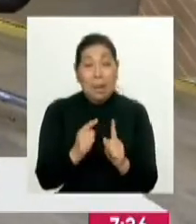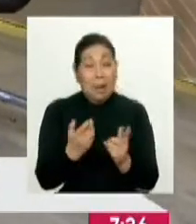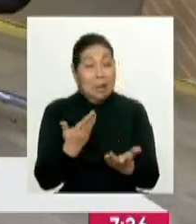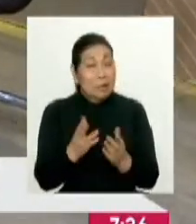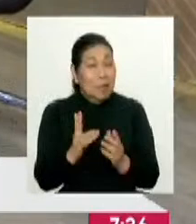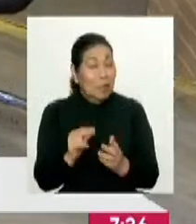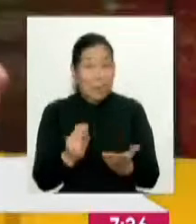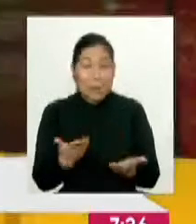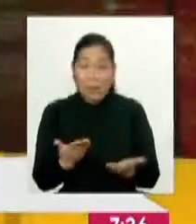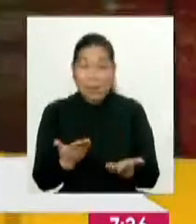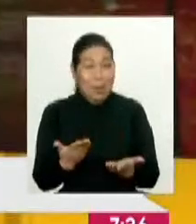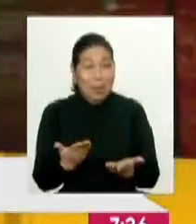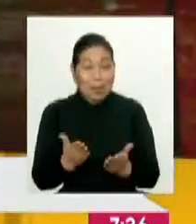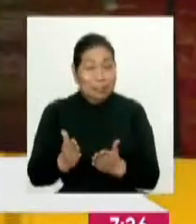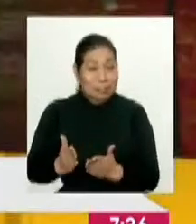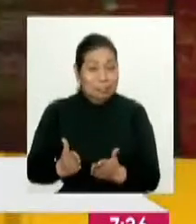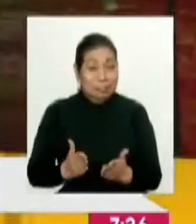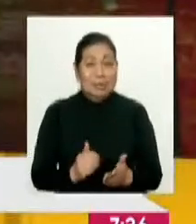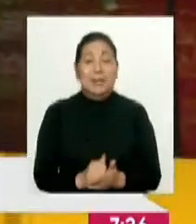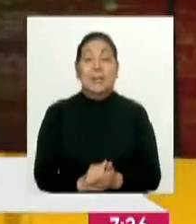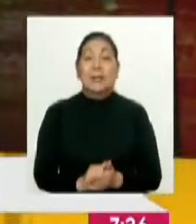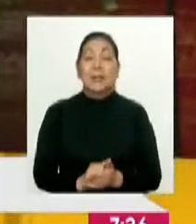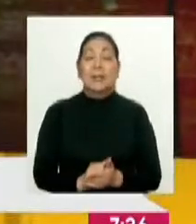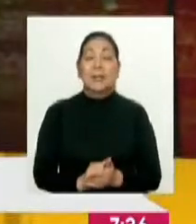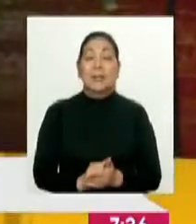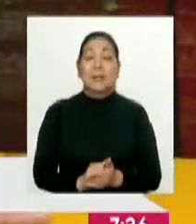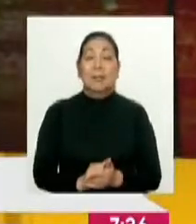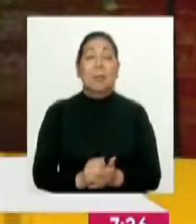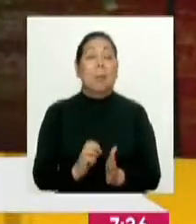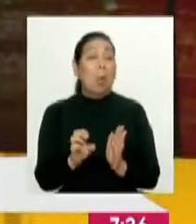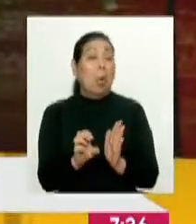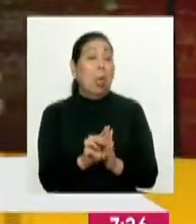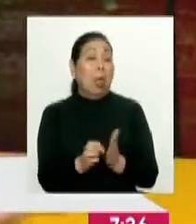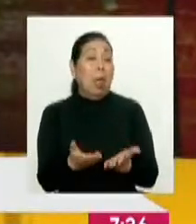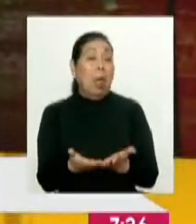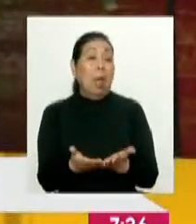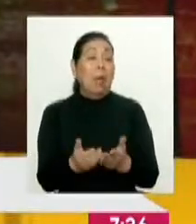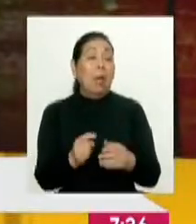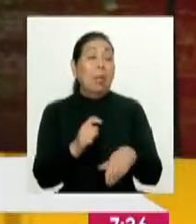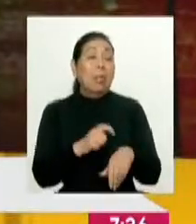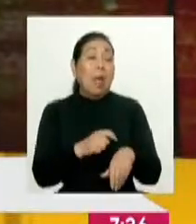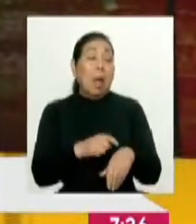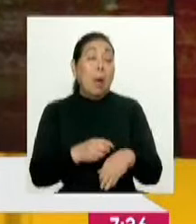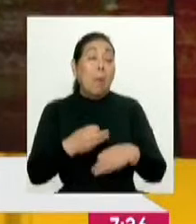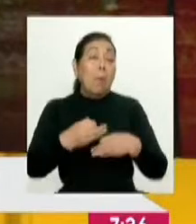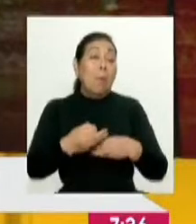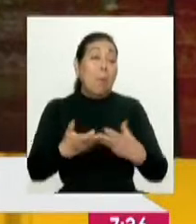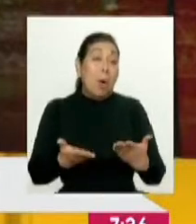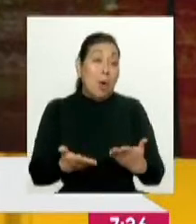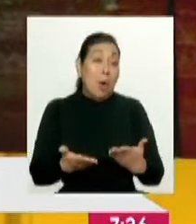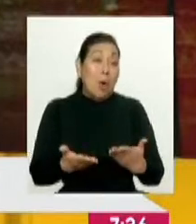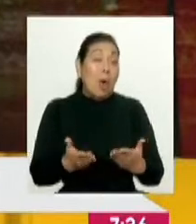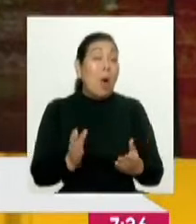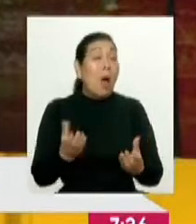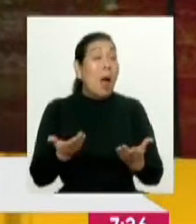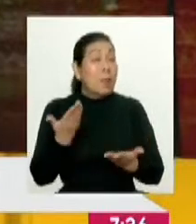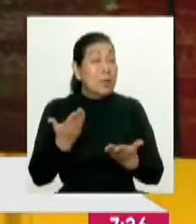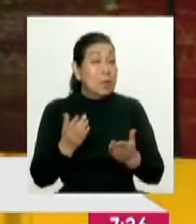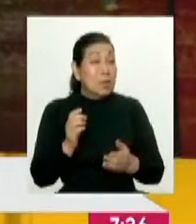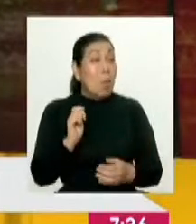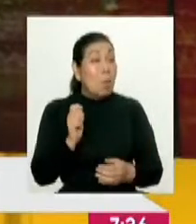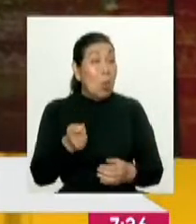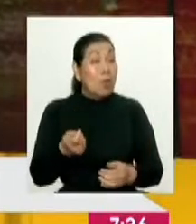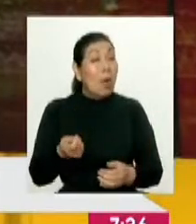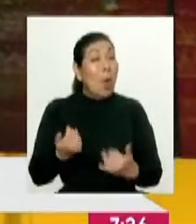que ese no es el camino, ¿no? Por ejemplo, los plazos, en fin. Y hasta incluso las multas, porque las multas eran